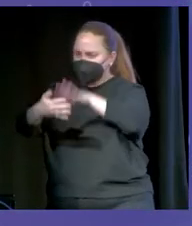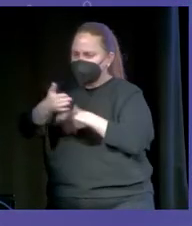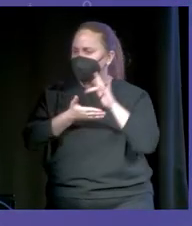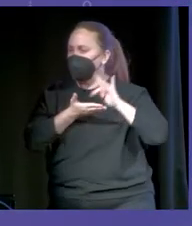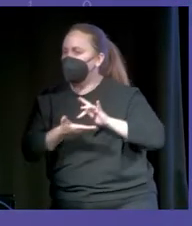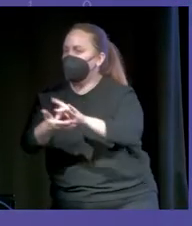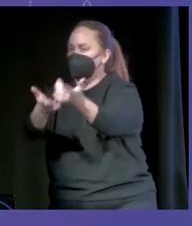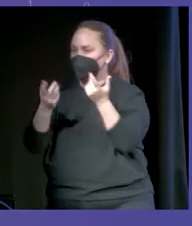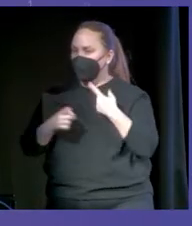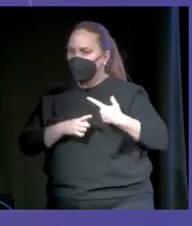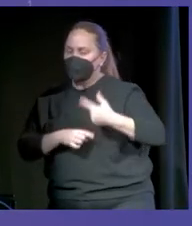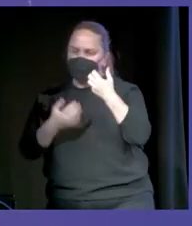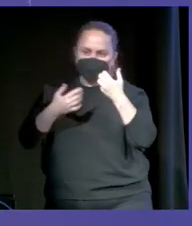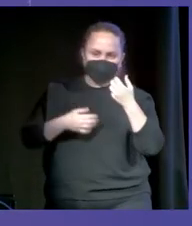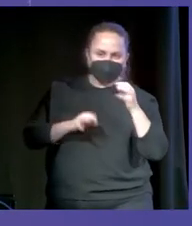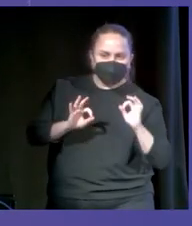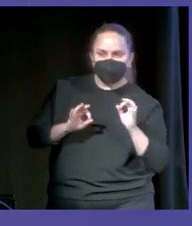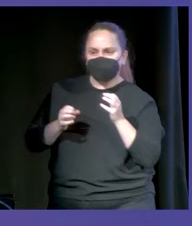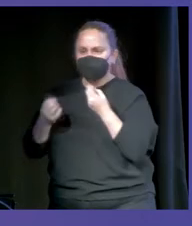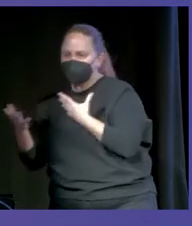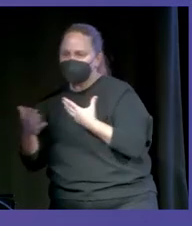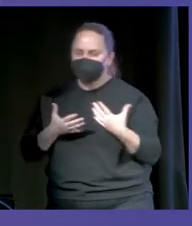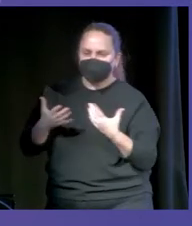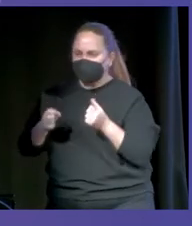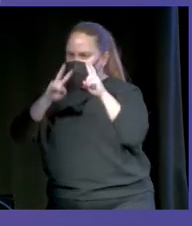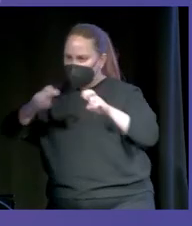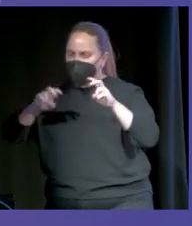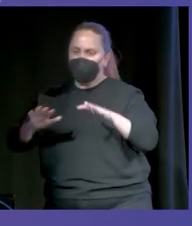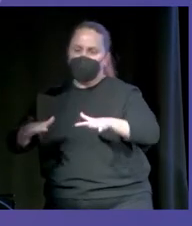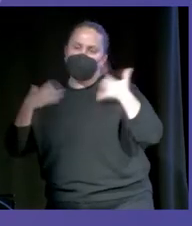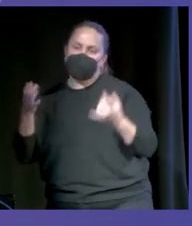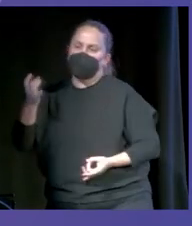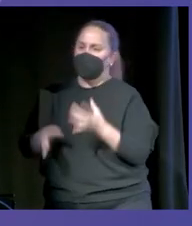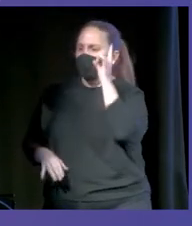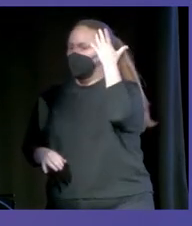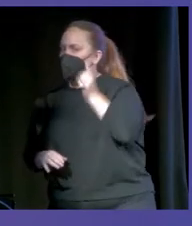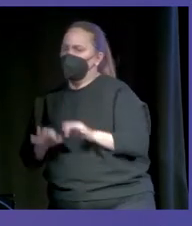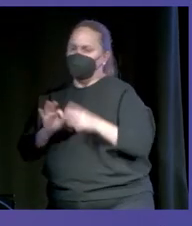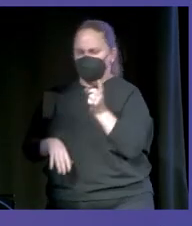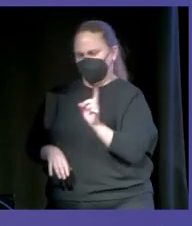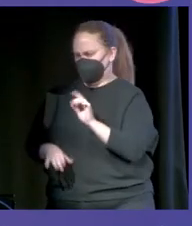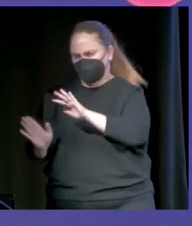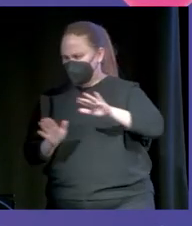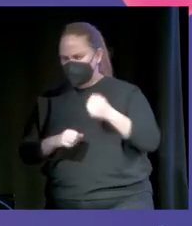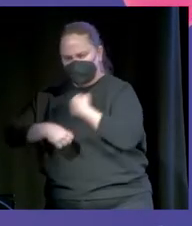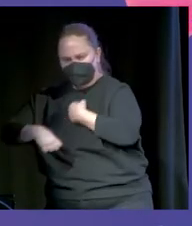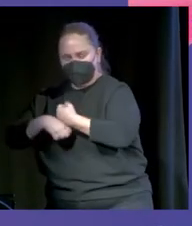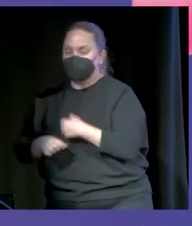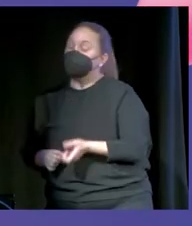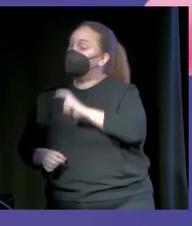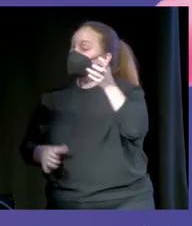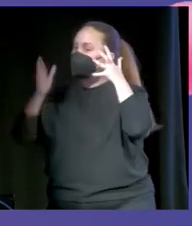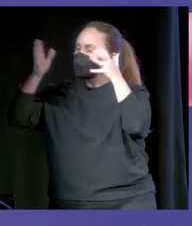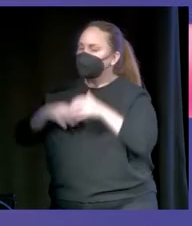analizar las cosas que funcionan y las que no. No dejar mucho margen a la improvisación o a la suerte. Después, una serie de consejos que considero importantes. Pues